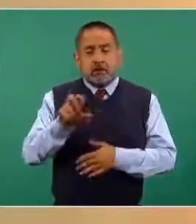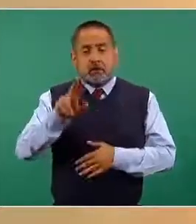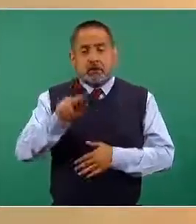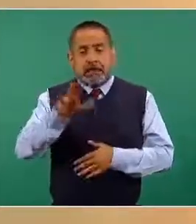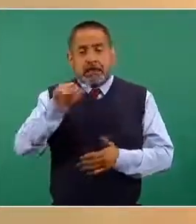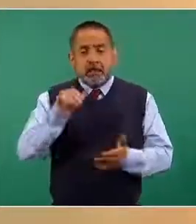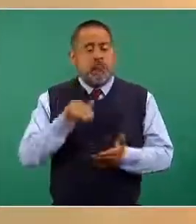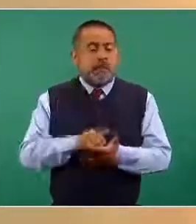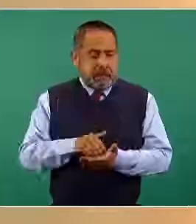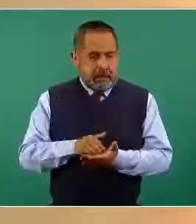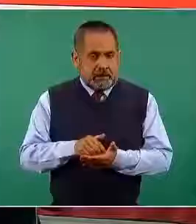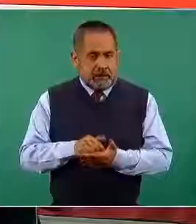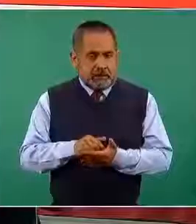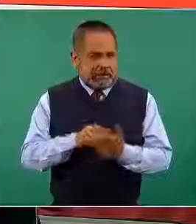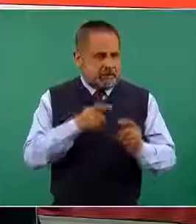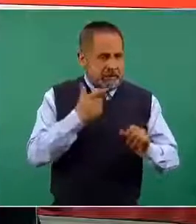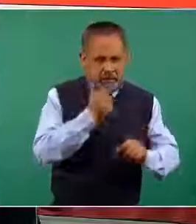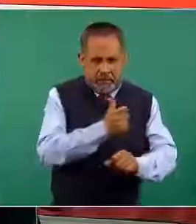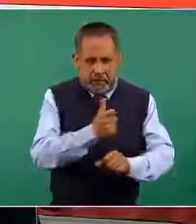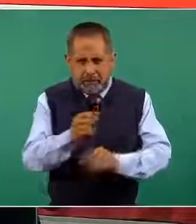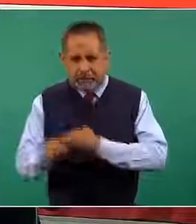mil básicamente.